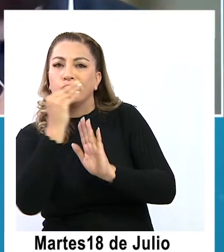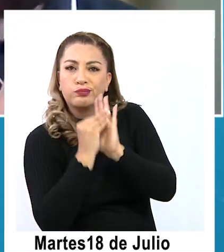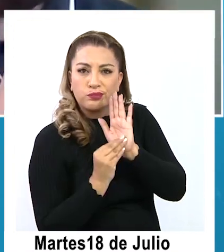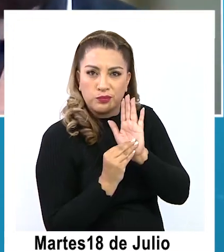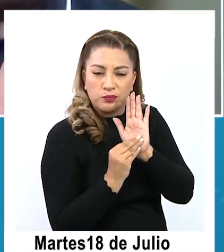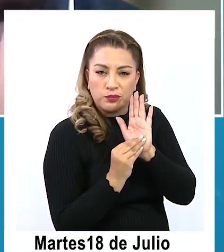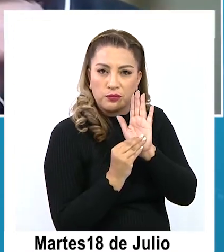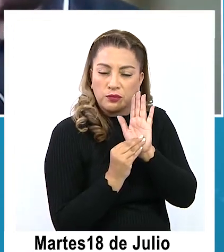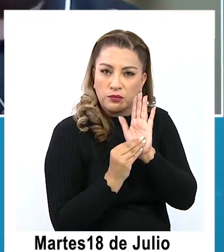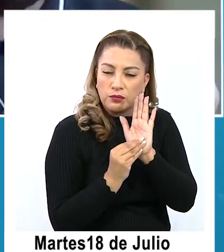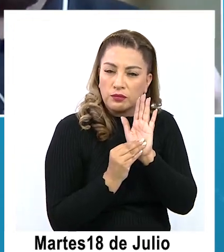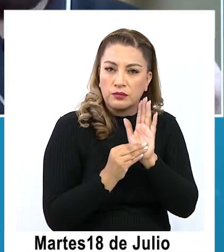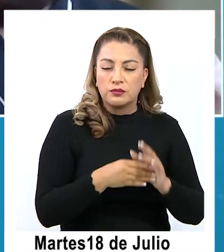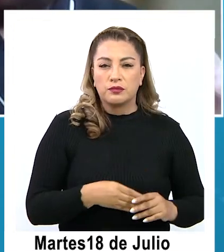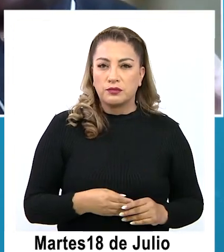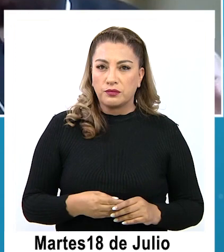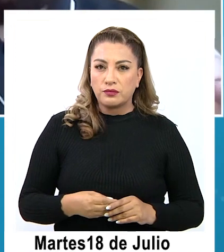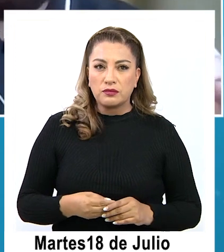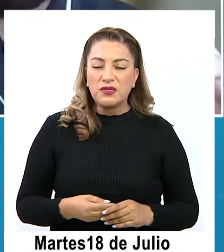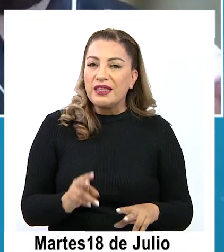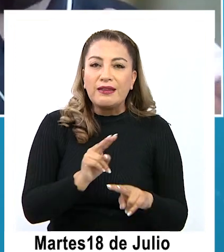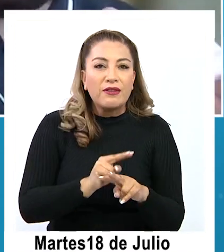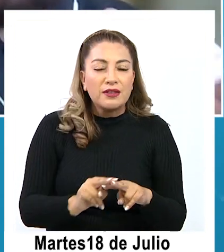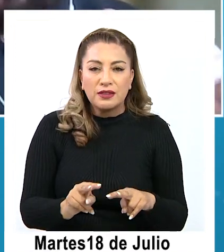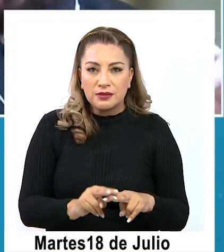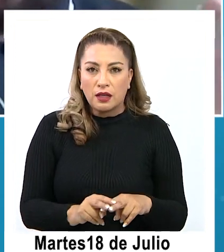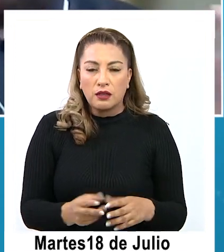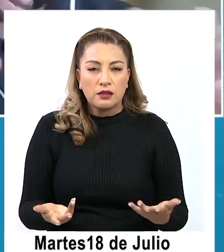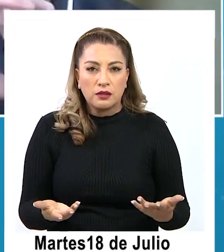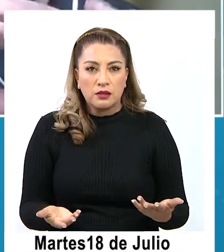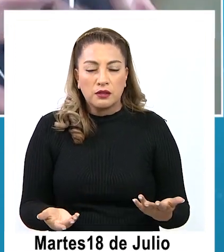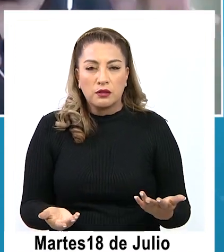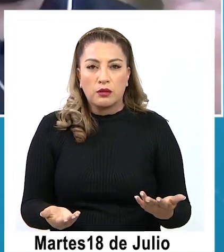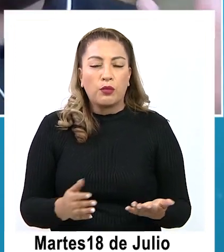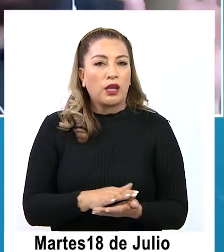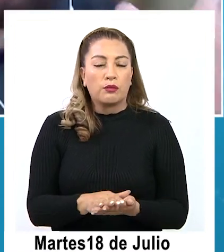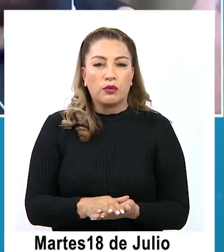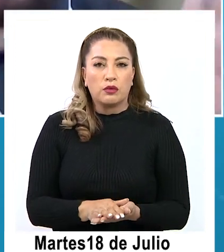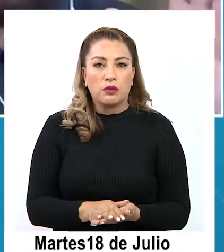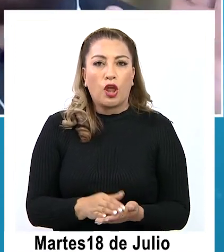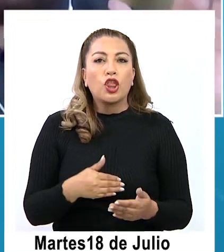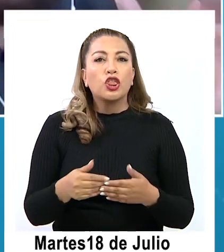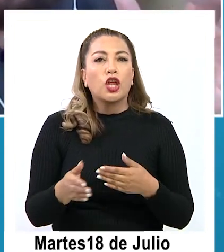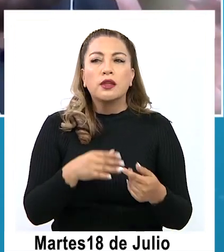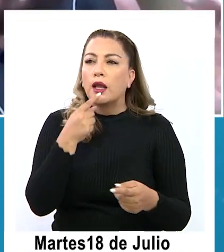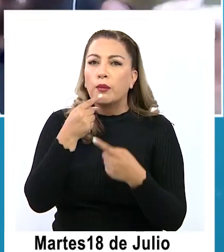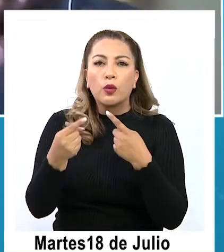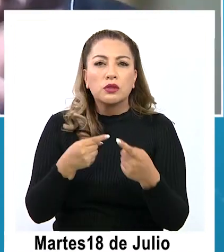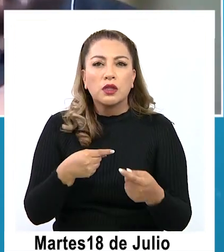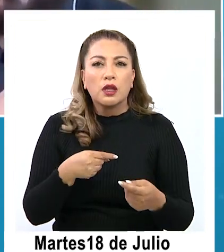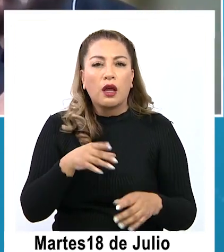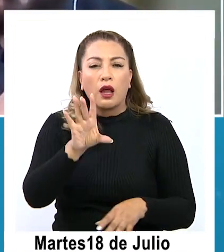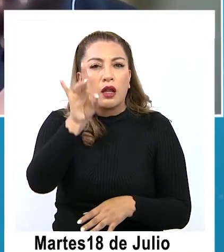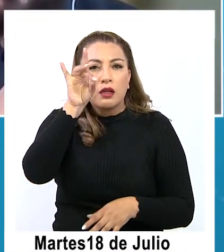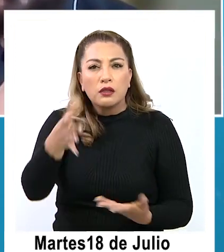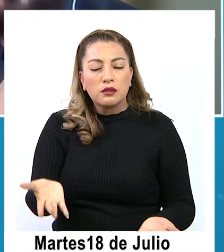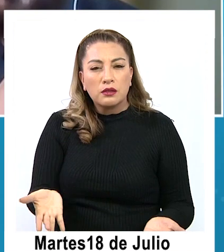cuál es la fórmula para poder hacerlo? Una encuesta que aparece ¿Dónde? ¿Dónde la encuentro?